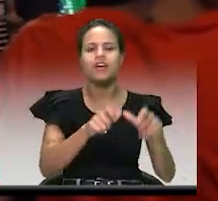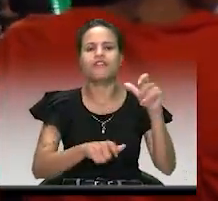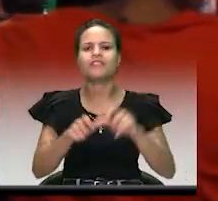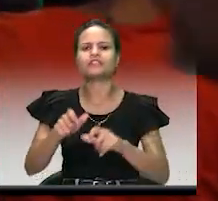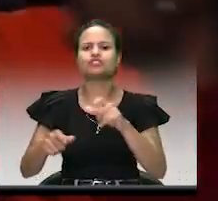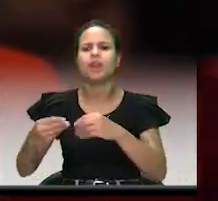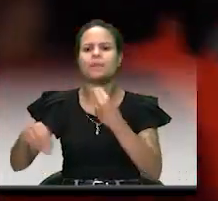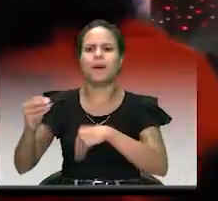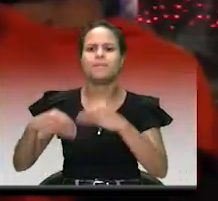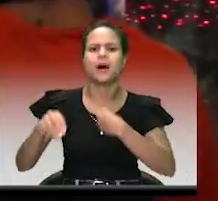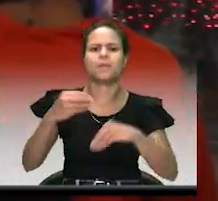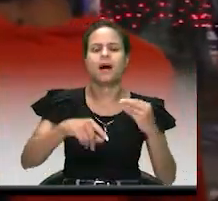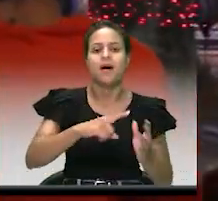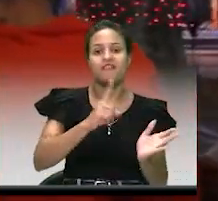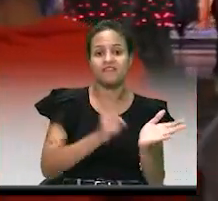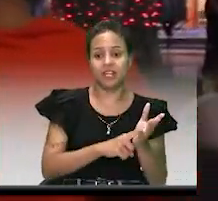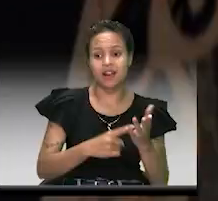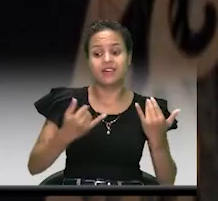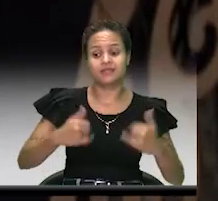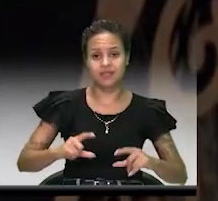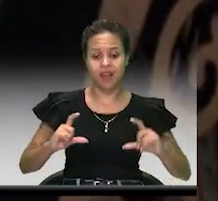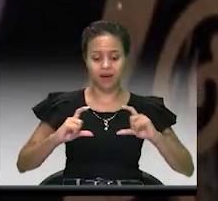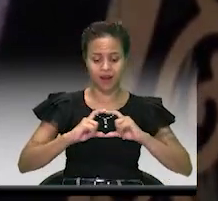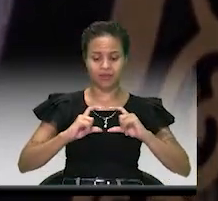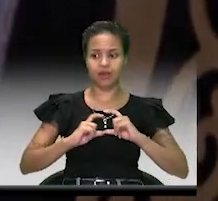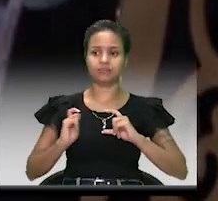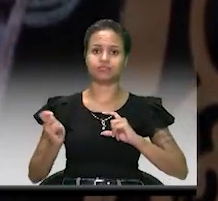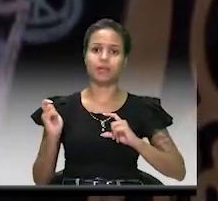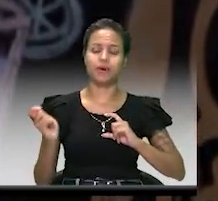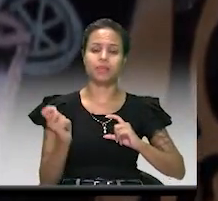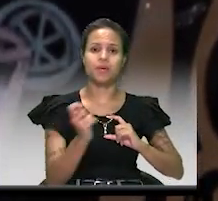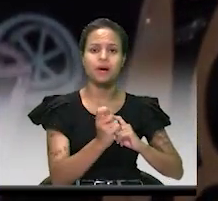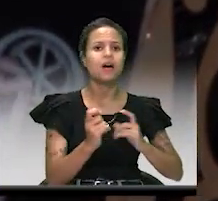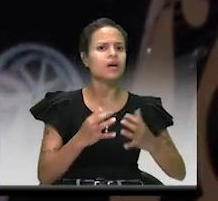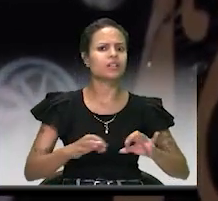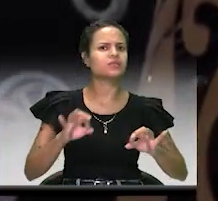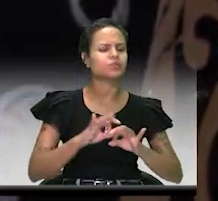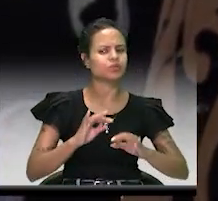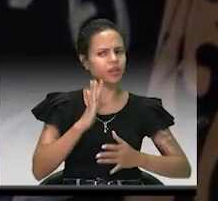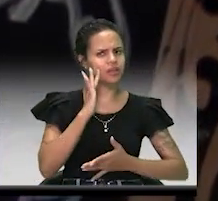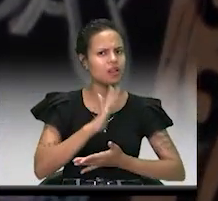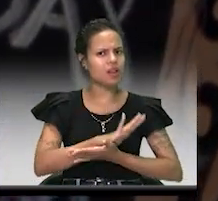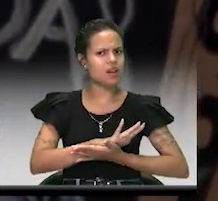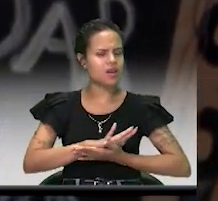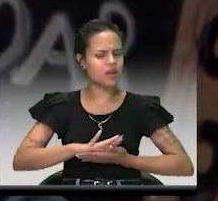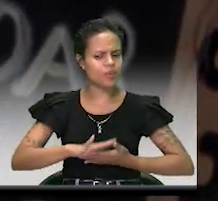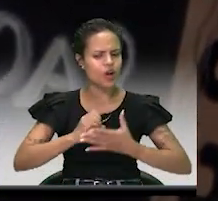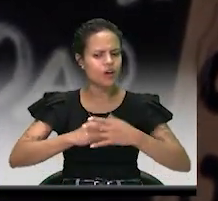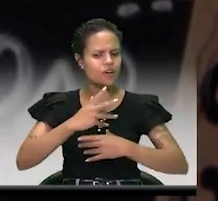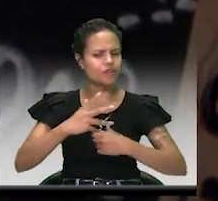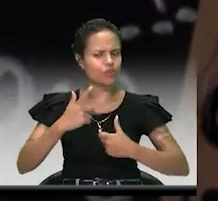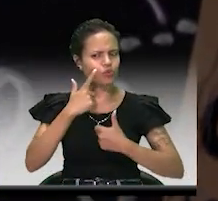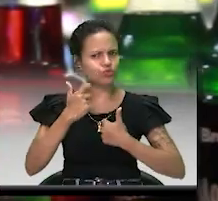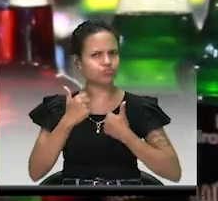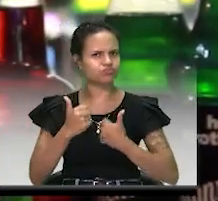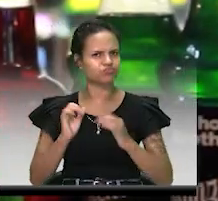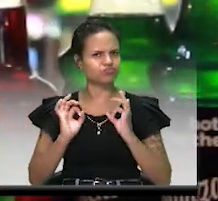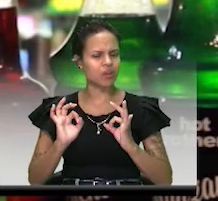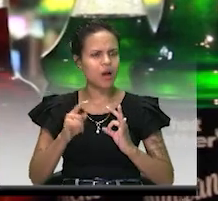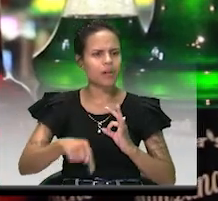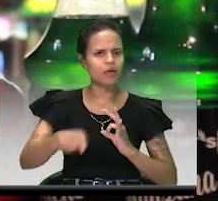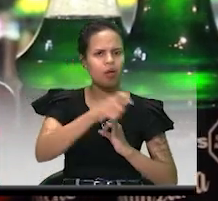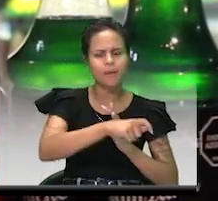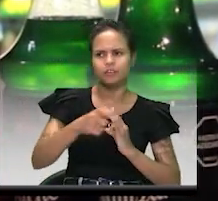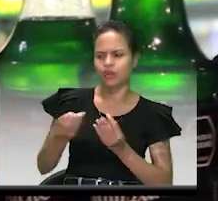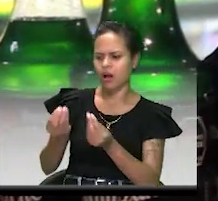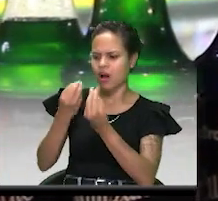carnetizados de la ciudad, garantizando la salubridad y productos en óptimas condiciones para la tranquilidad de todos los visitantes.